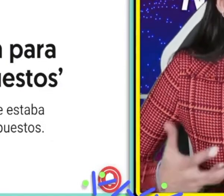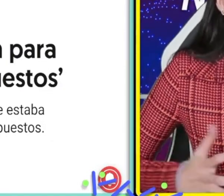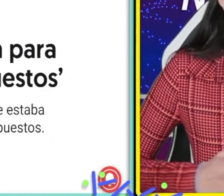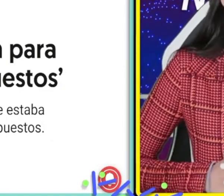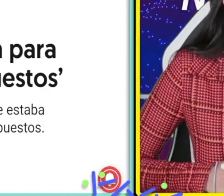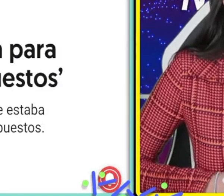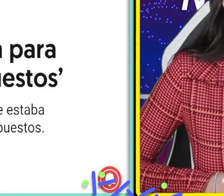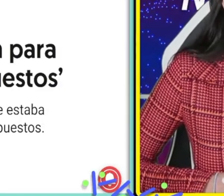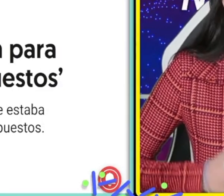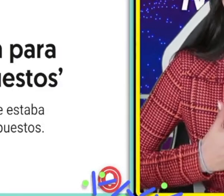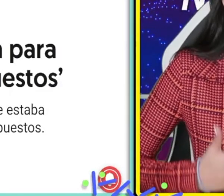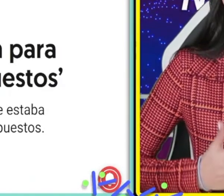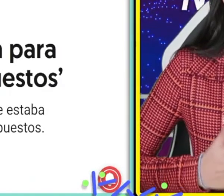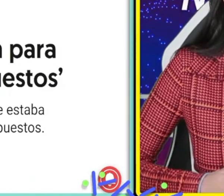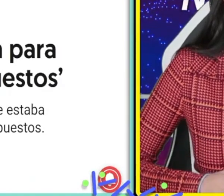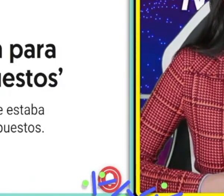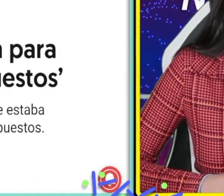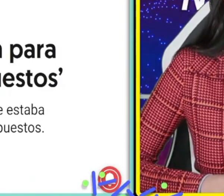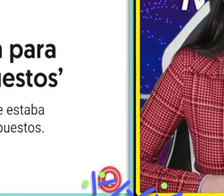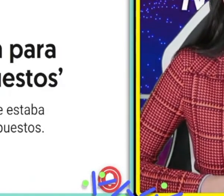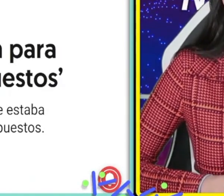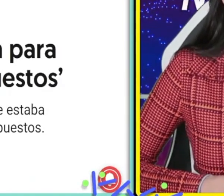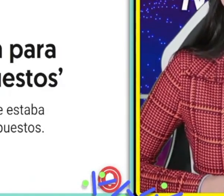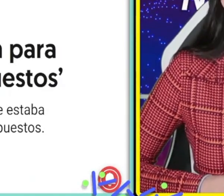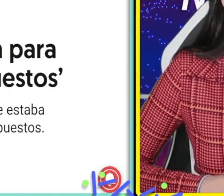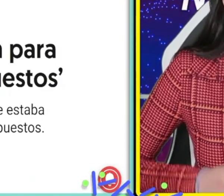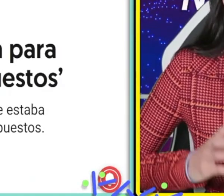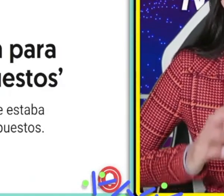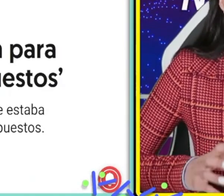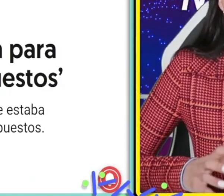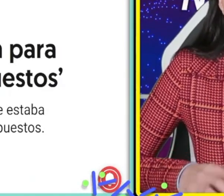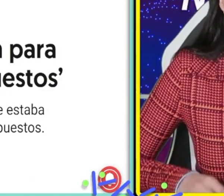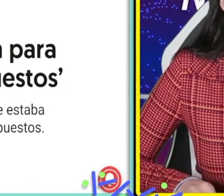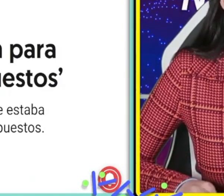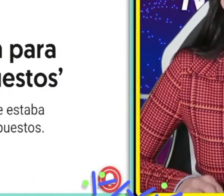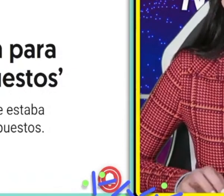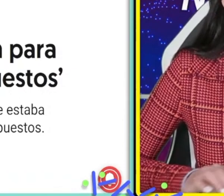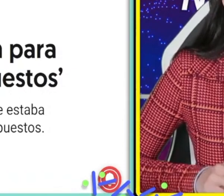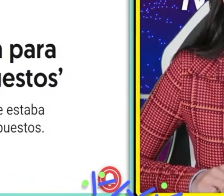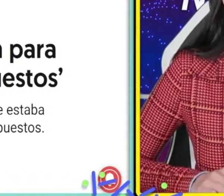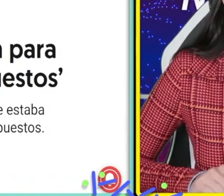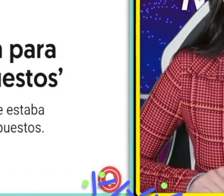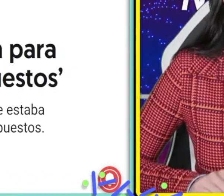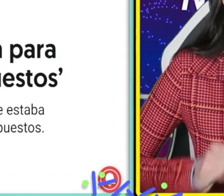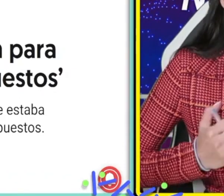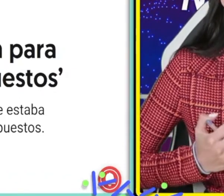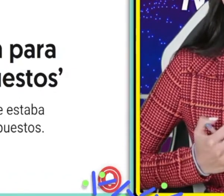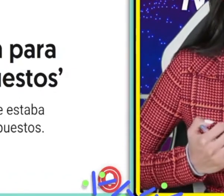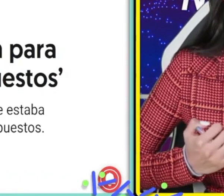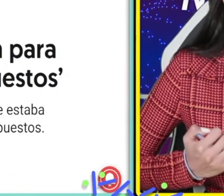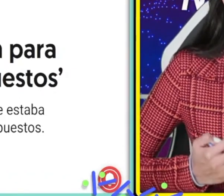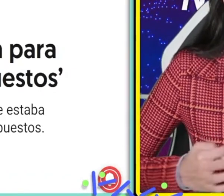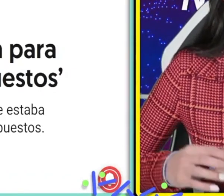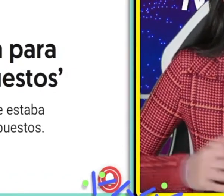presidente Andrés Manuel López Obrador, de verdad que eso no hubiera pasado. Pero bueno, ese es el mensaje que da el presidente López Obrador y que en realidad sí es un problema